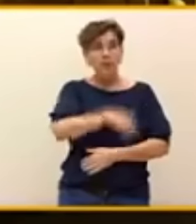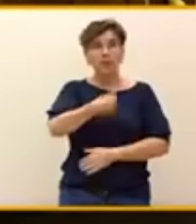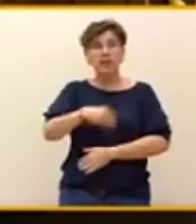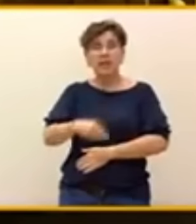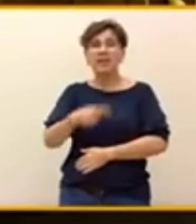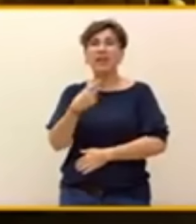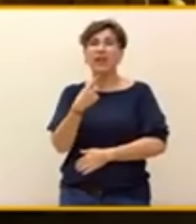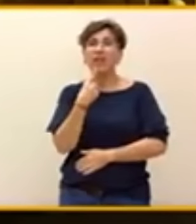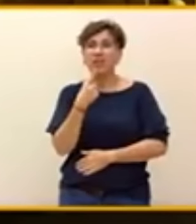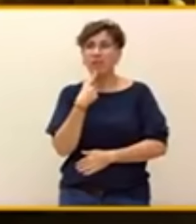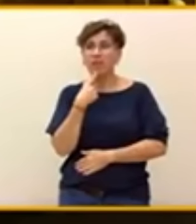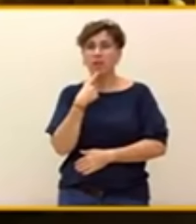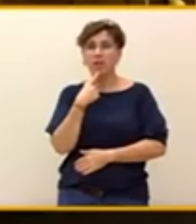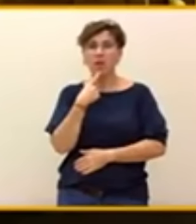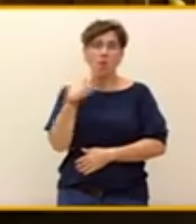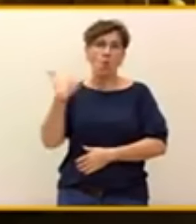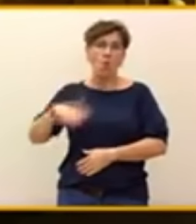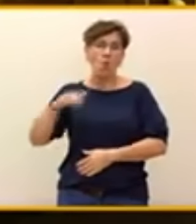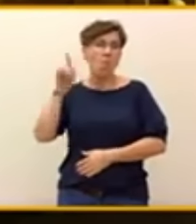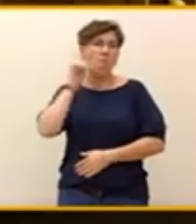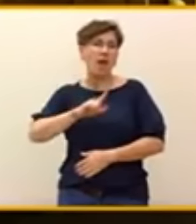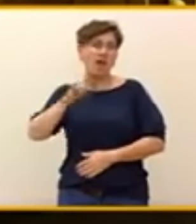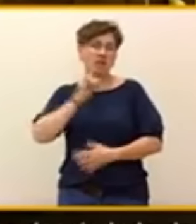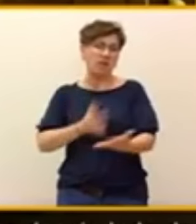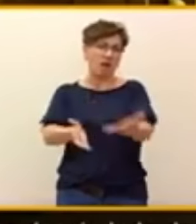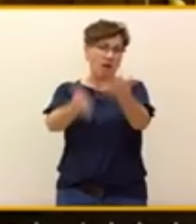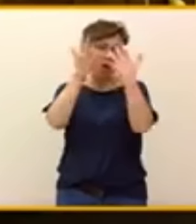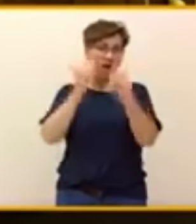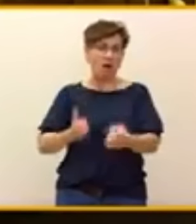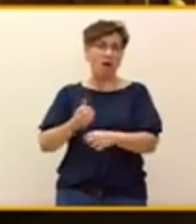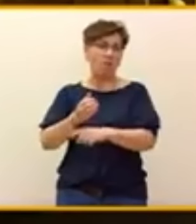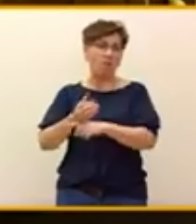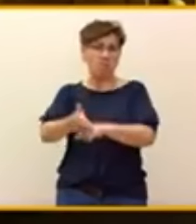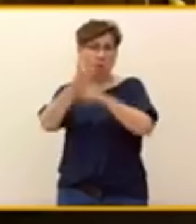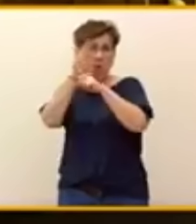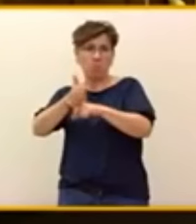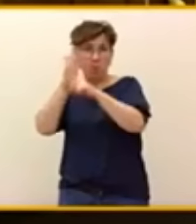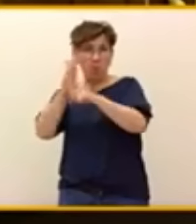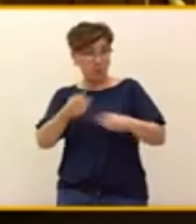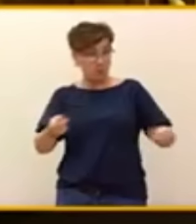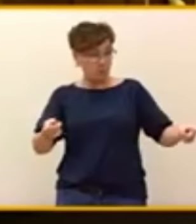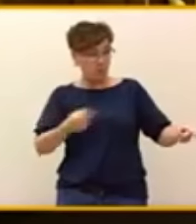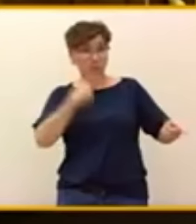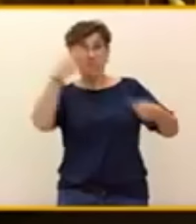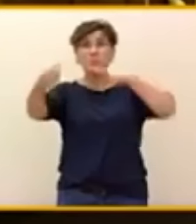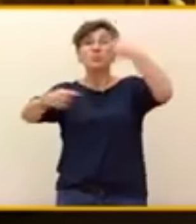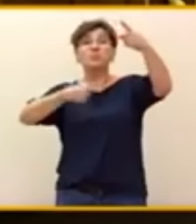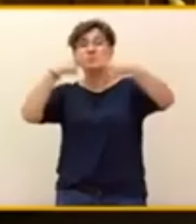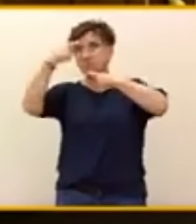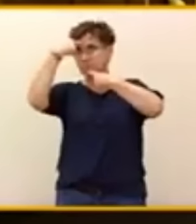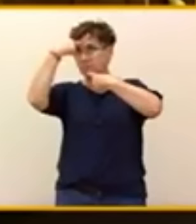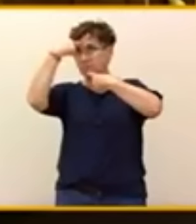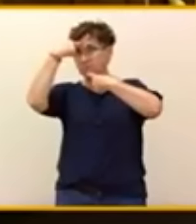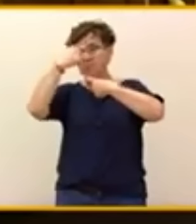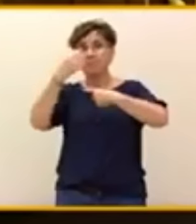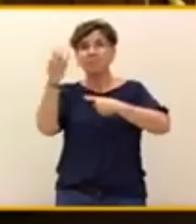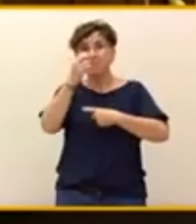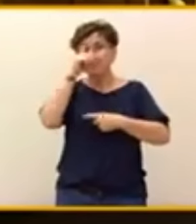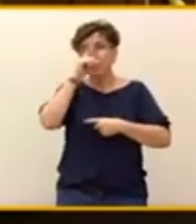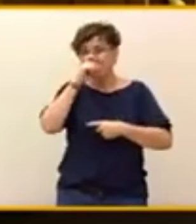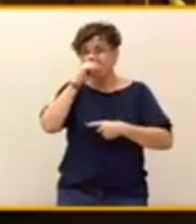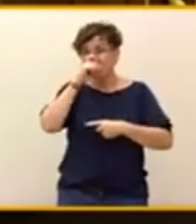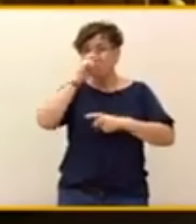Ante esta proclama, señorías, podríamos recordar modificada esa rima de Véter. ¿Qué es mentira? Dices mientras